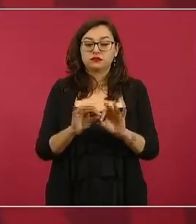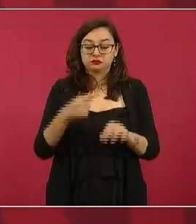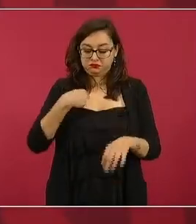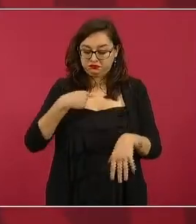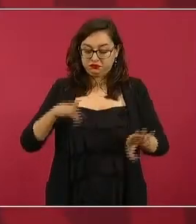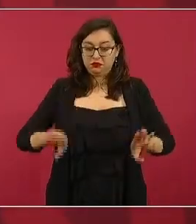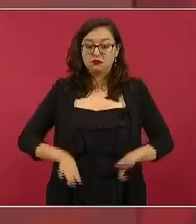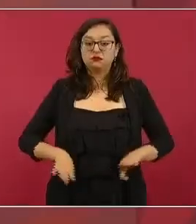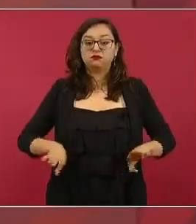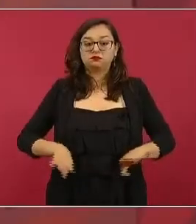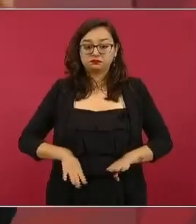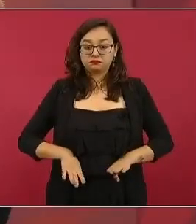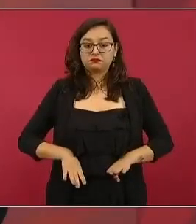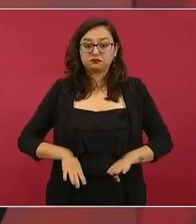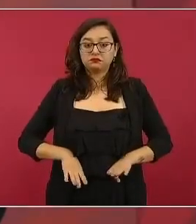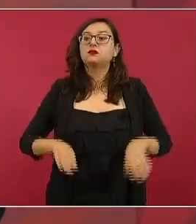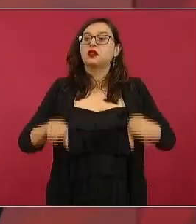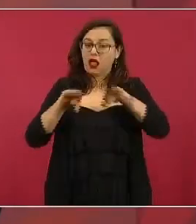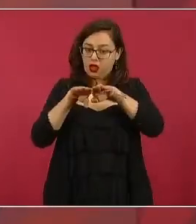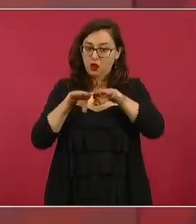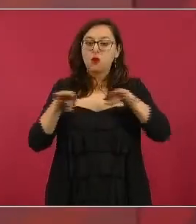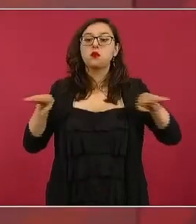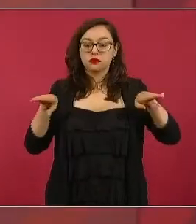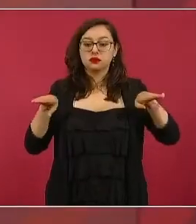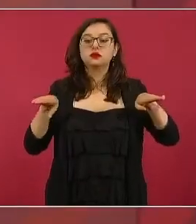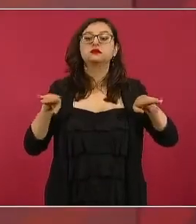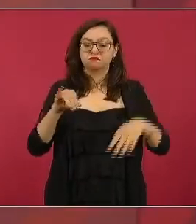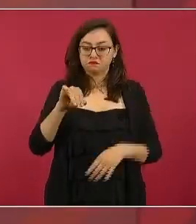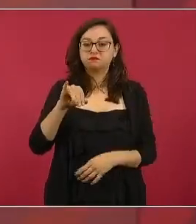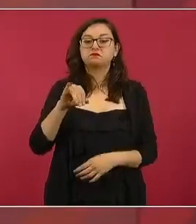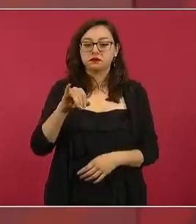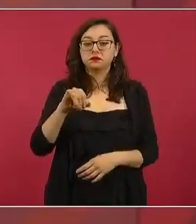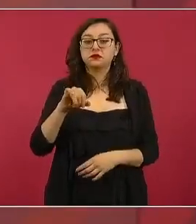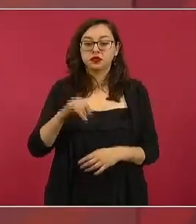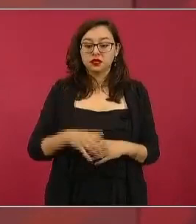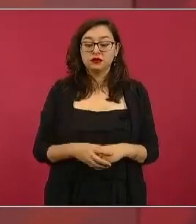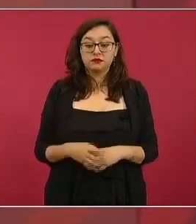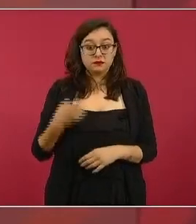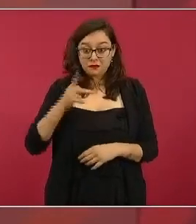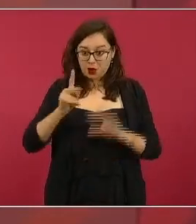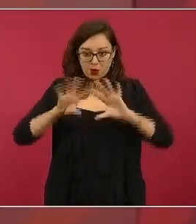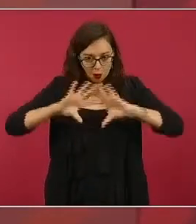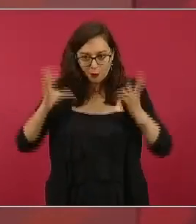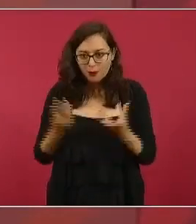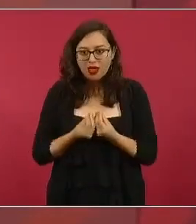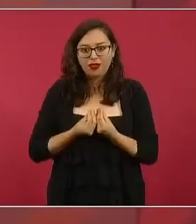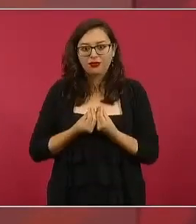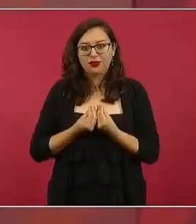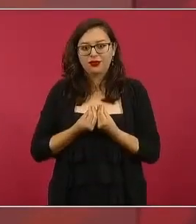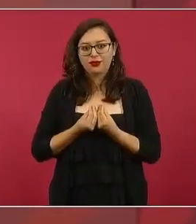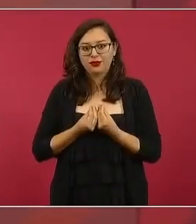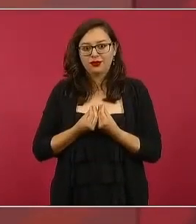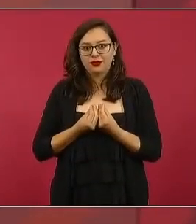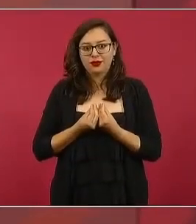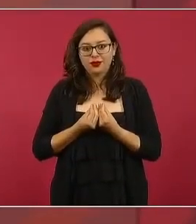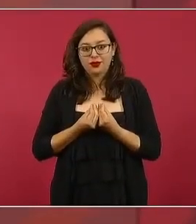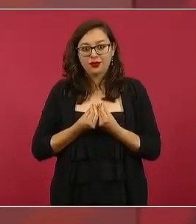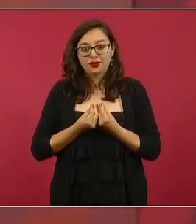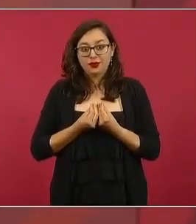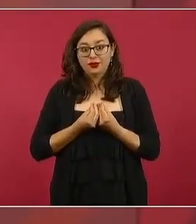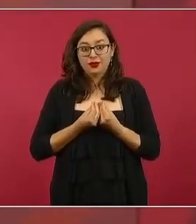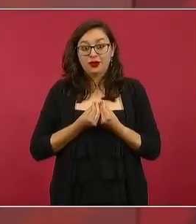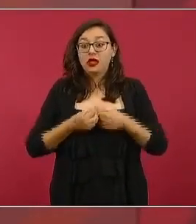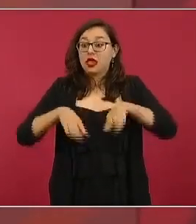pero en su concepción amplia lo repito